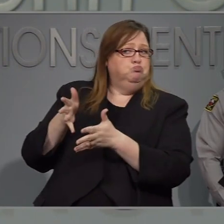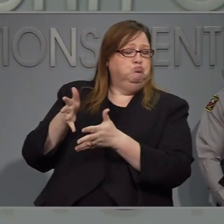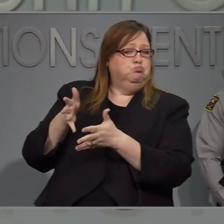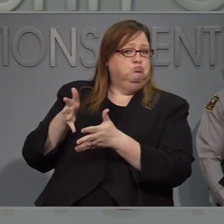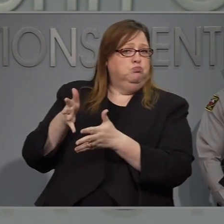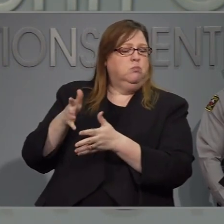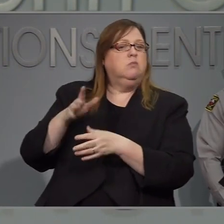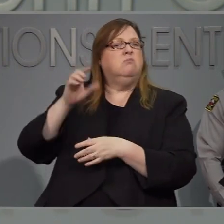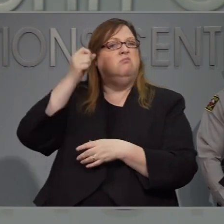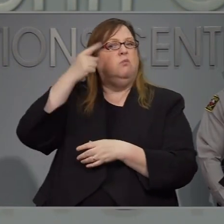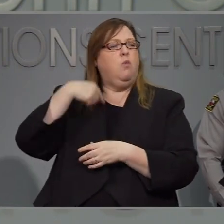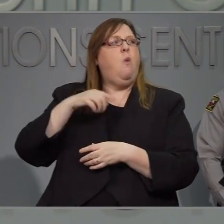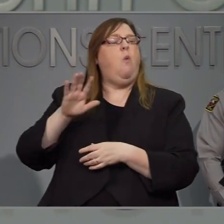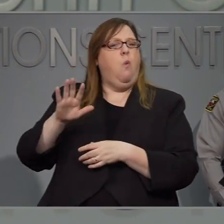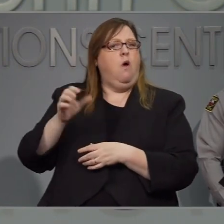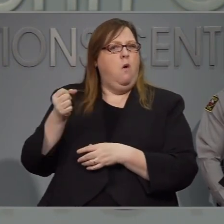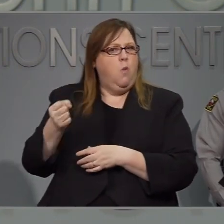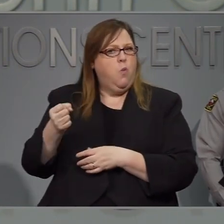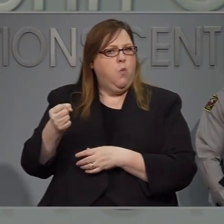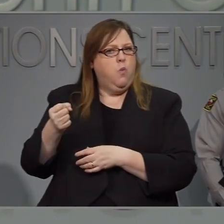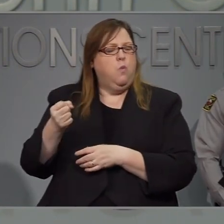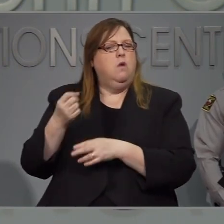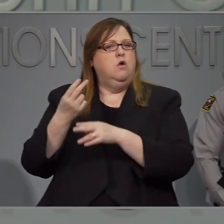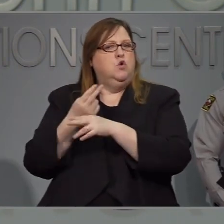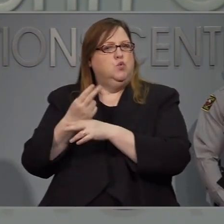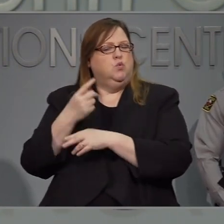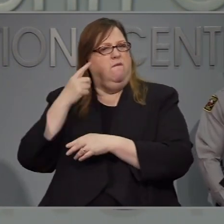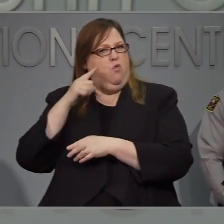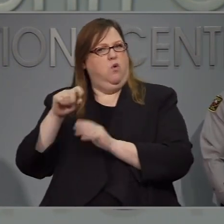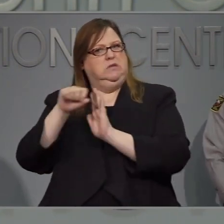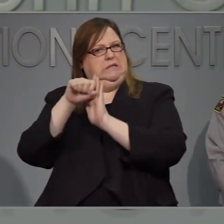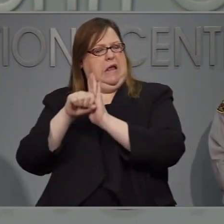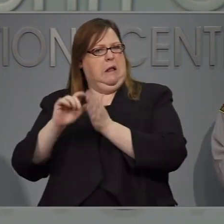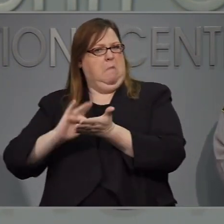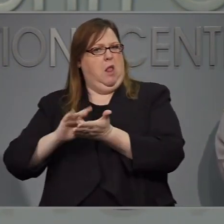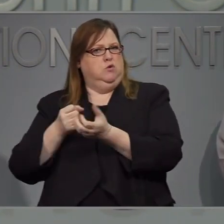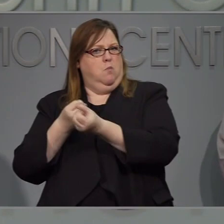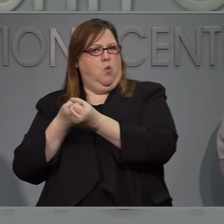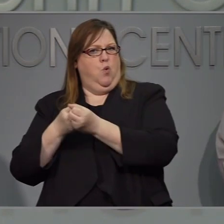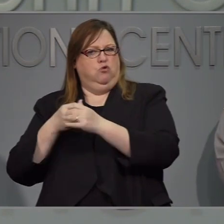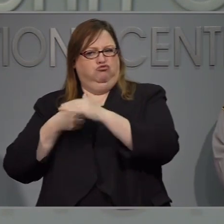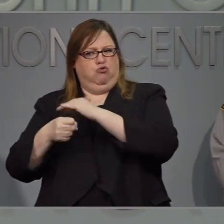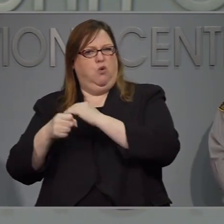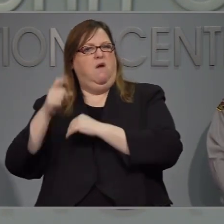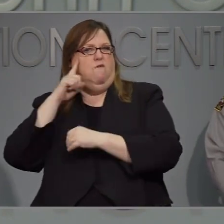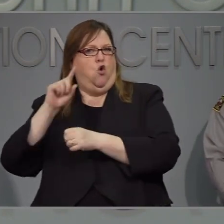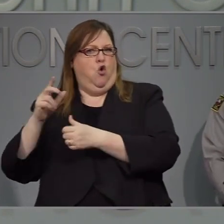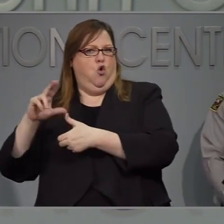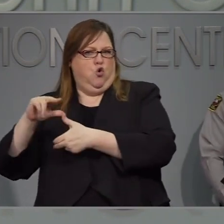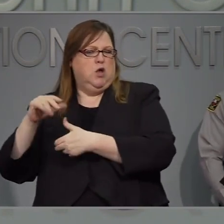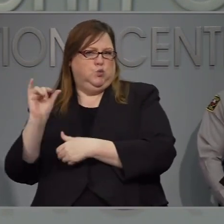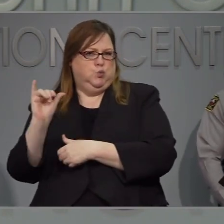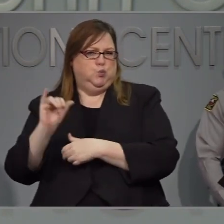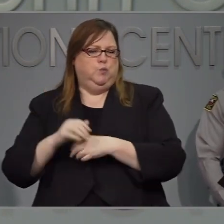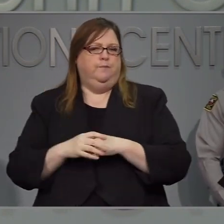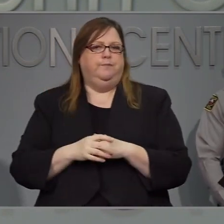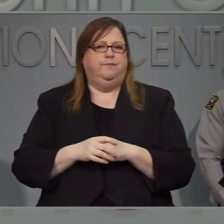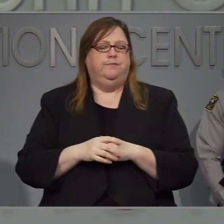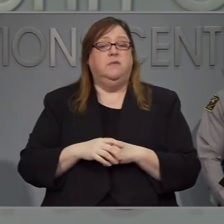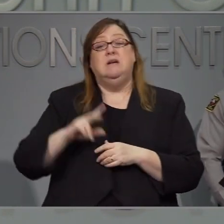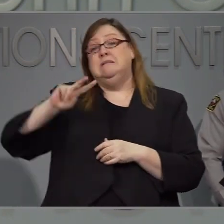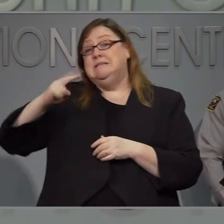edificio, pero también lo podemos utilizar como un albergue de apoyo médico. Estamos en